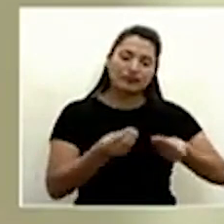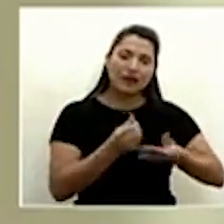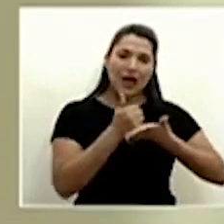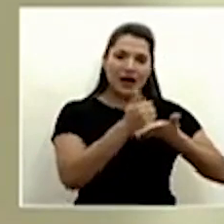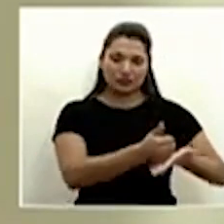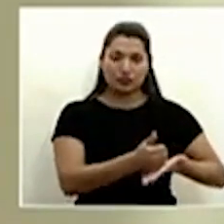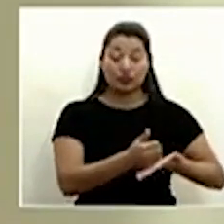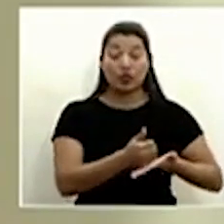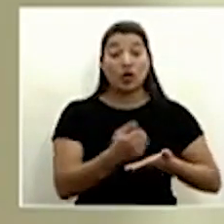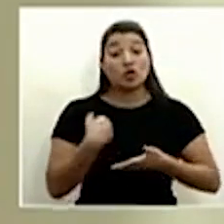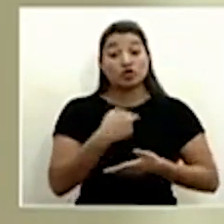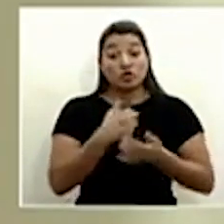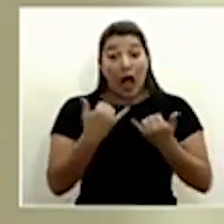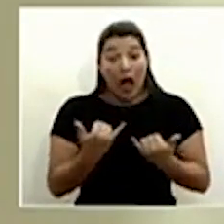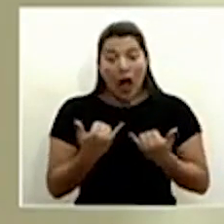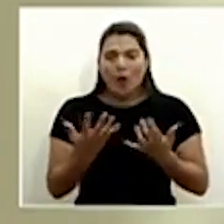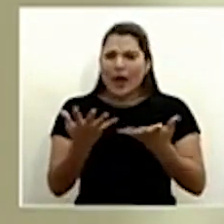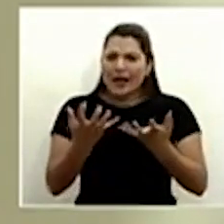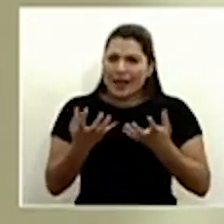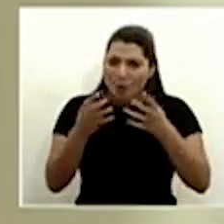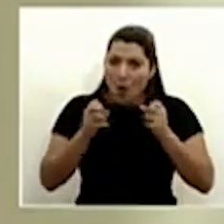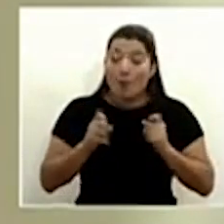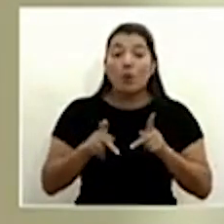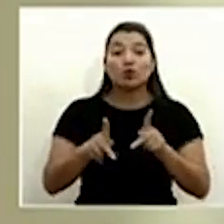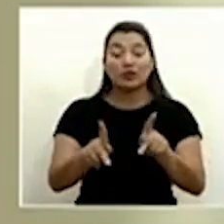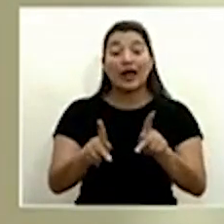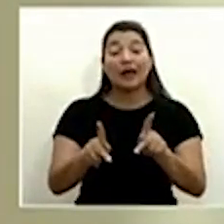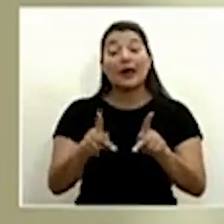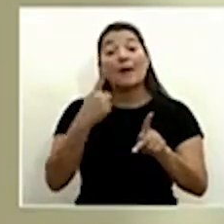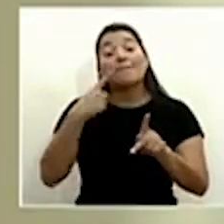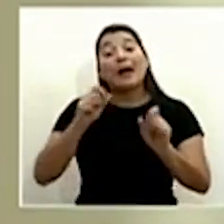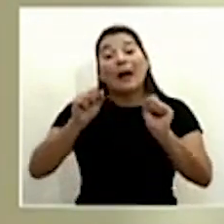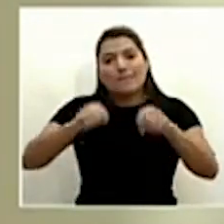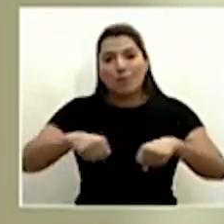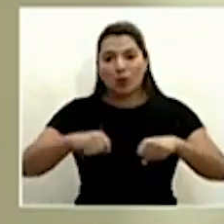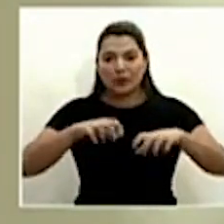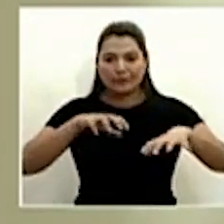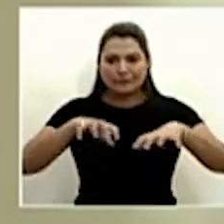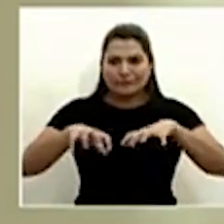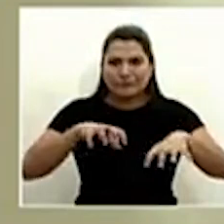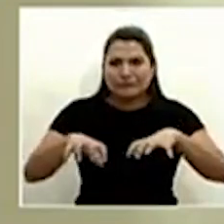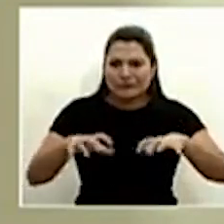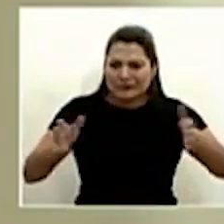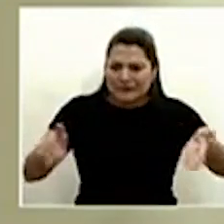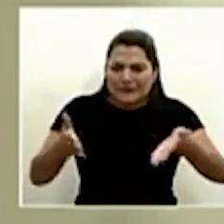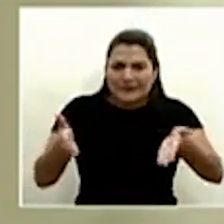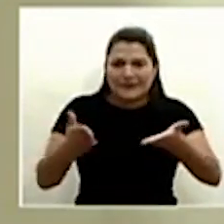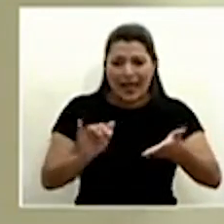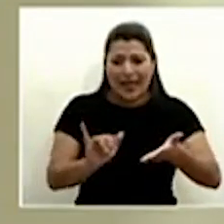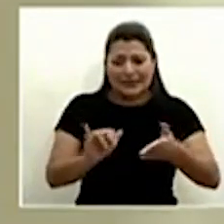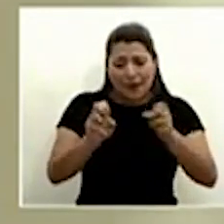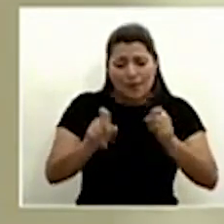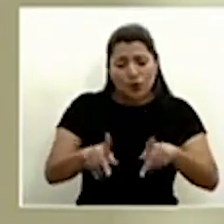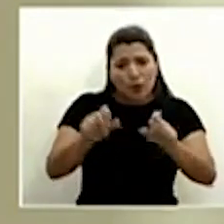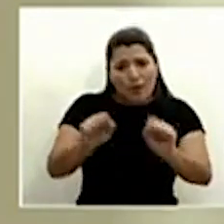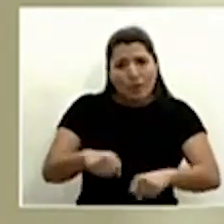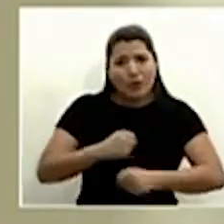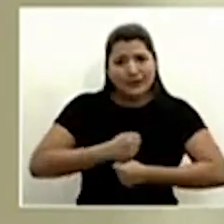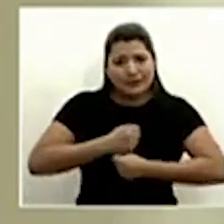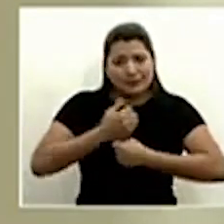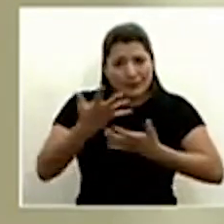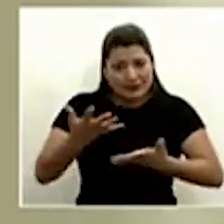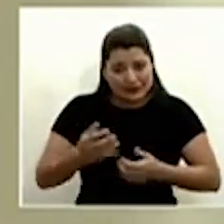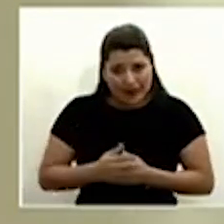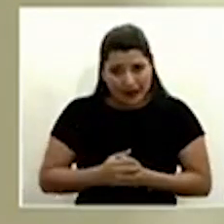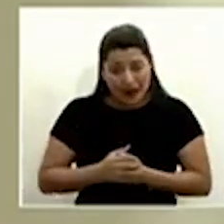esta oportunidad de operar como le corresponde al Ejecutivo para potenciar esta oportunidad de expresar de que ustedes, quienes han